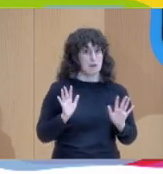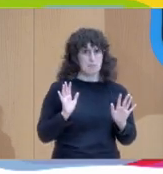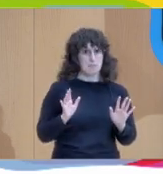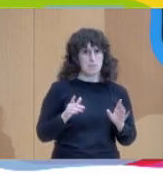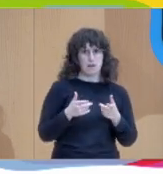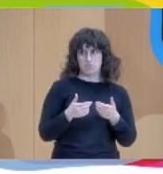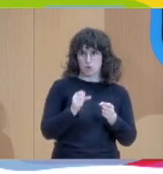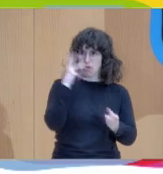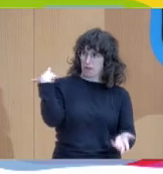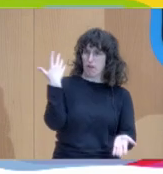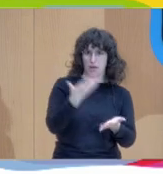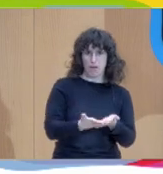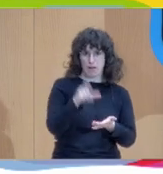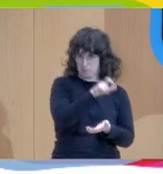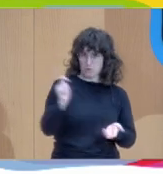últimos años.